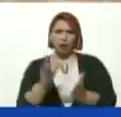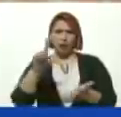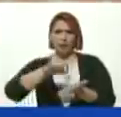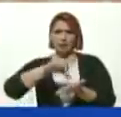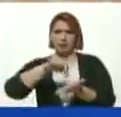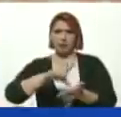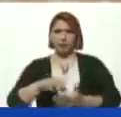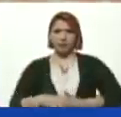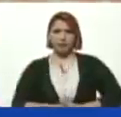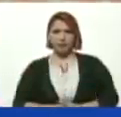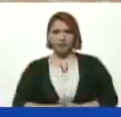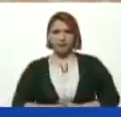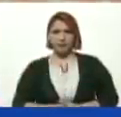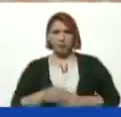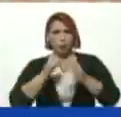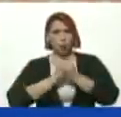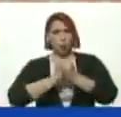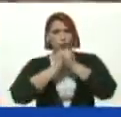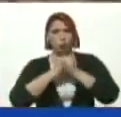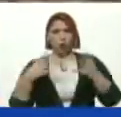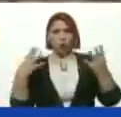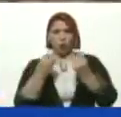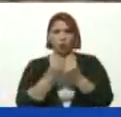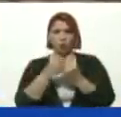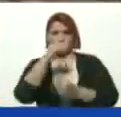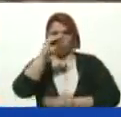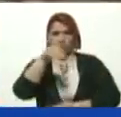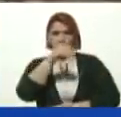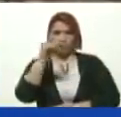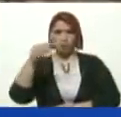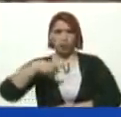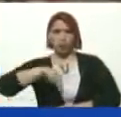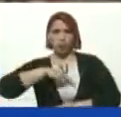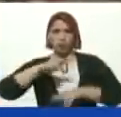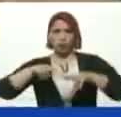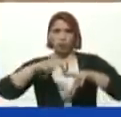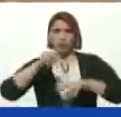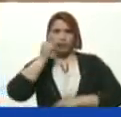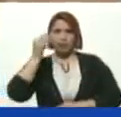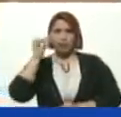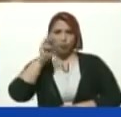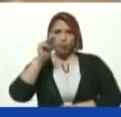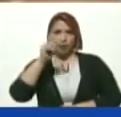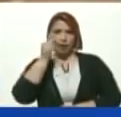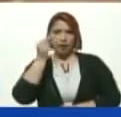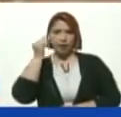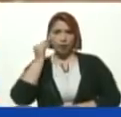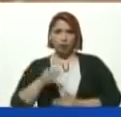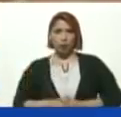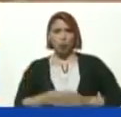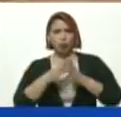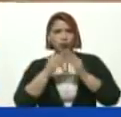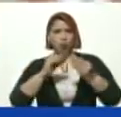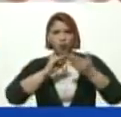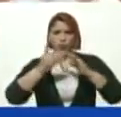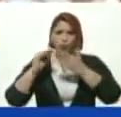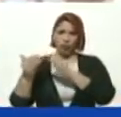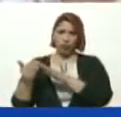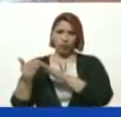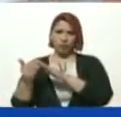Oremos juntos Por las bendiciones A nuestros niños Niñas Maestras Maestros A toda la comunidad